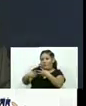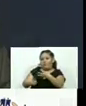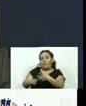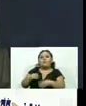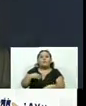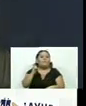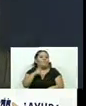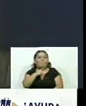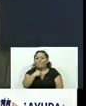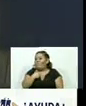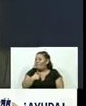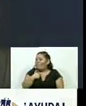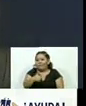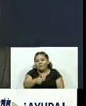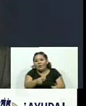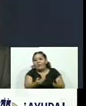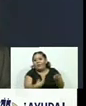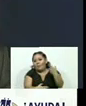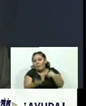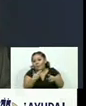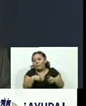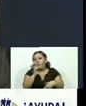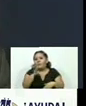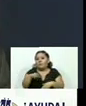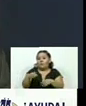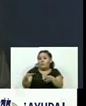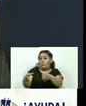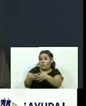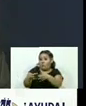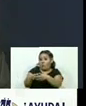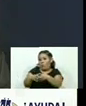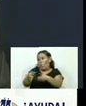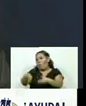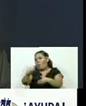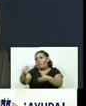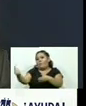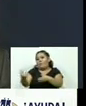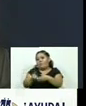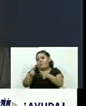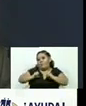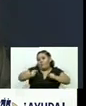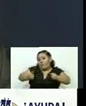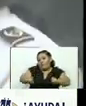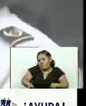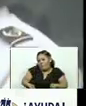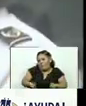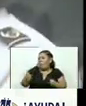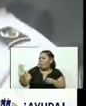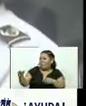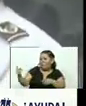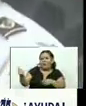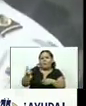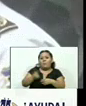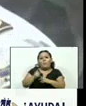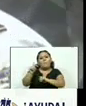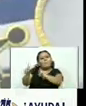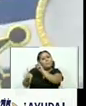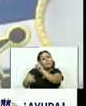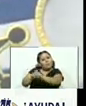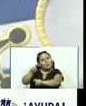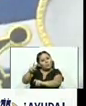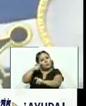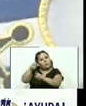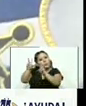Inconformes con las declaraciones de Marroquín los congresistas decidieron llamar a la comisión a otros miembros del gabinete de gobierno con la intención de cuestionar posibles